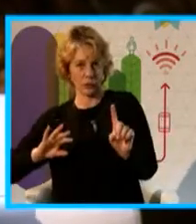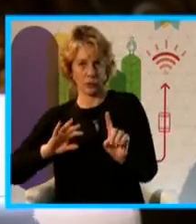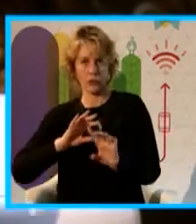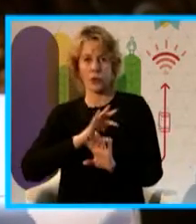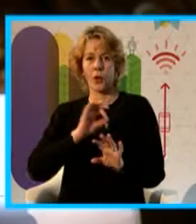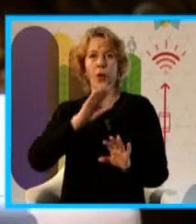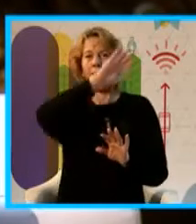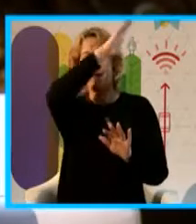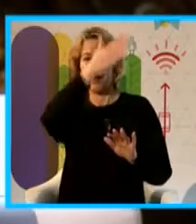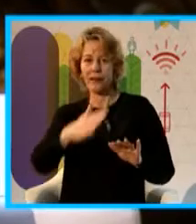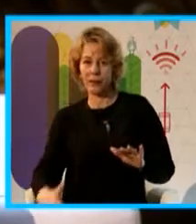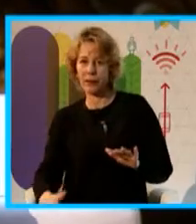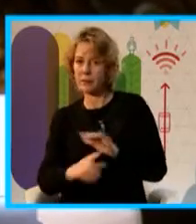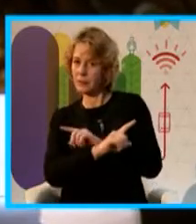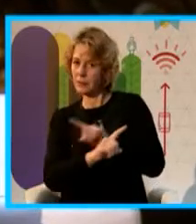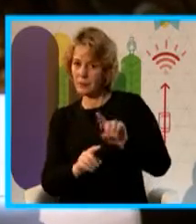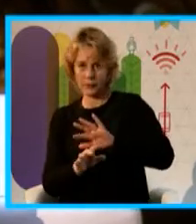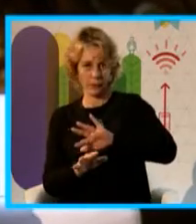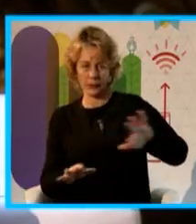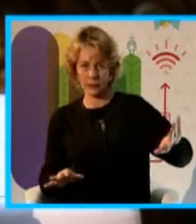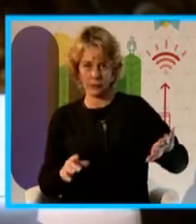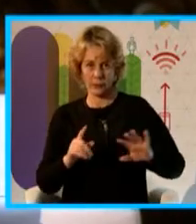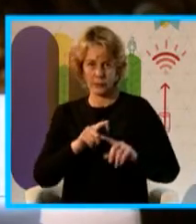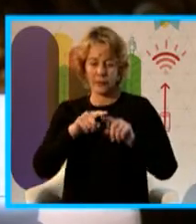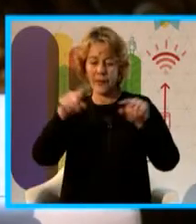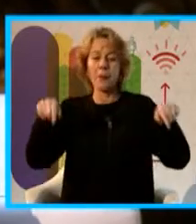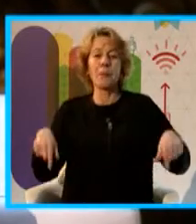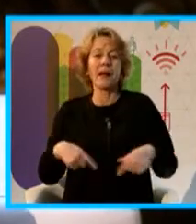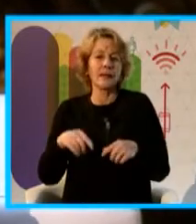canteras. O sea, el tramo es el parque, vamos a decir, convencional.